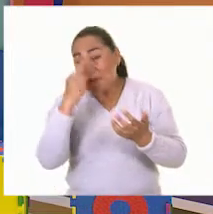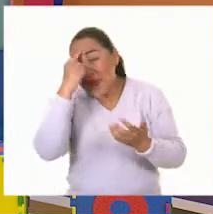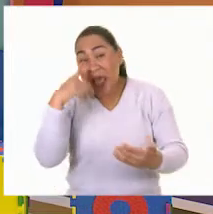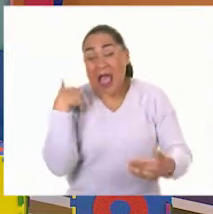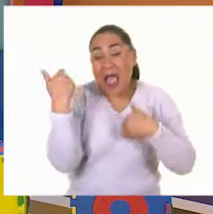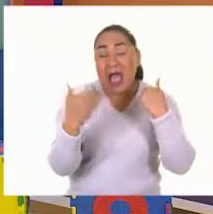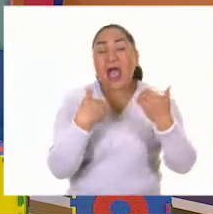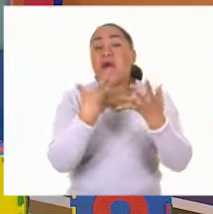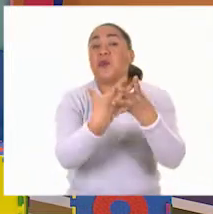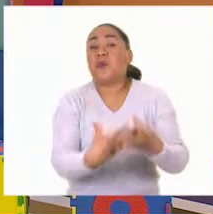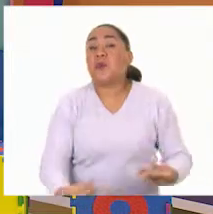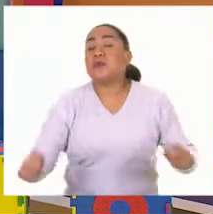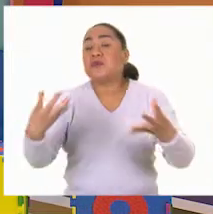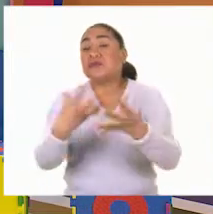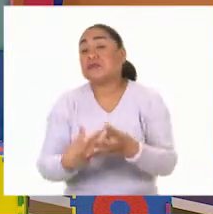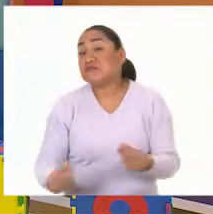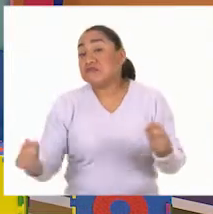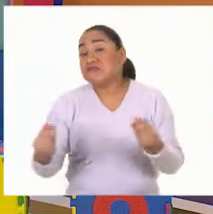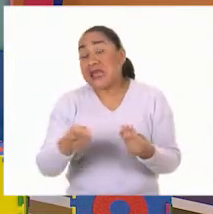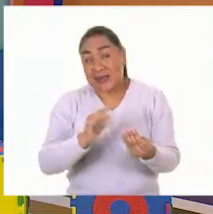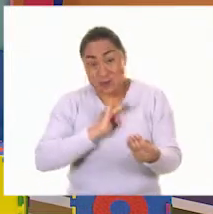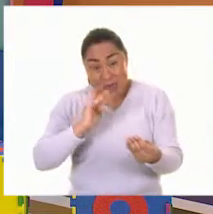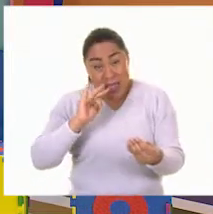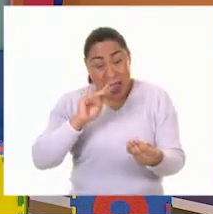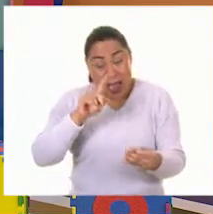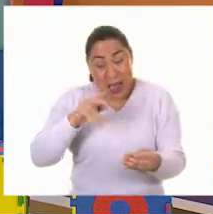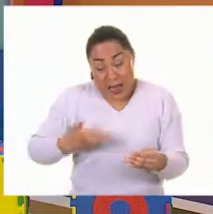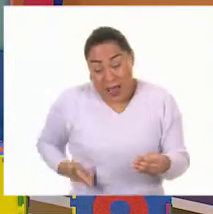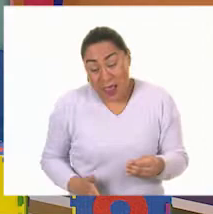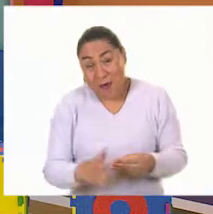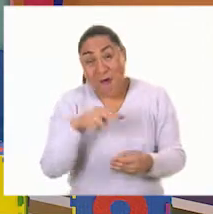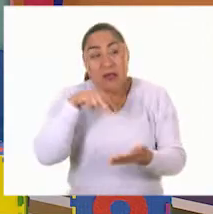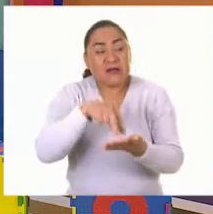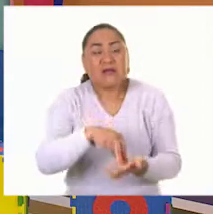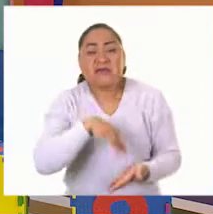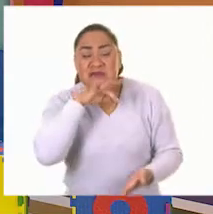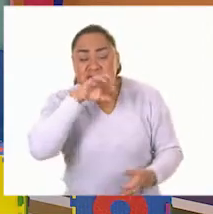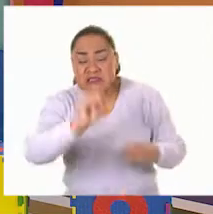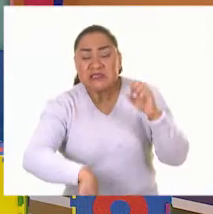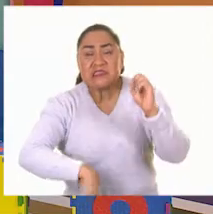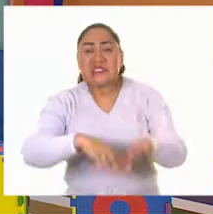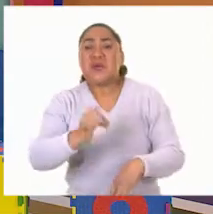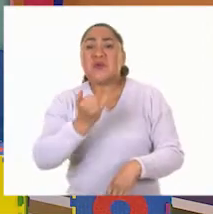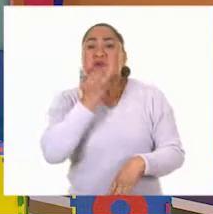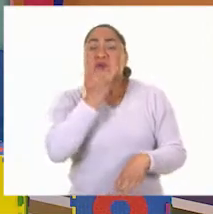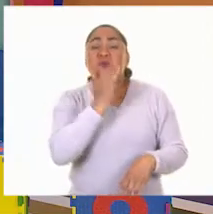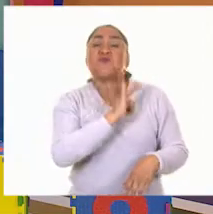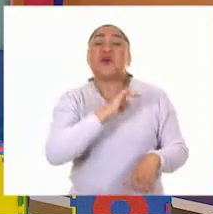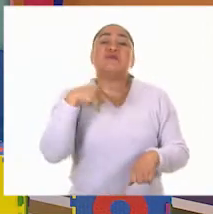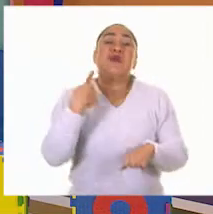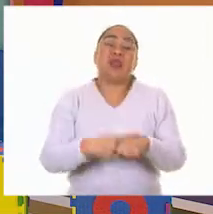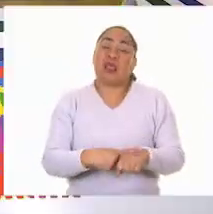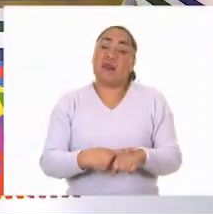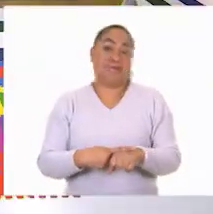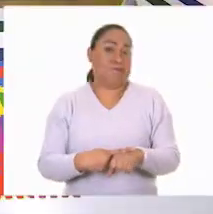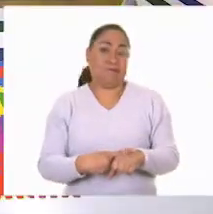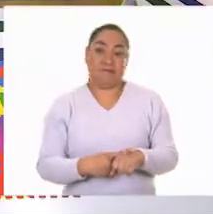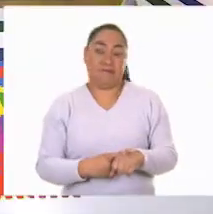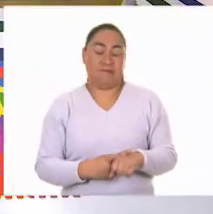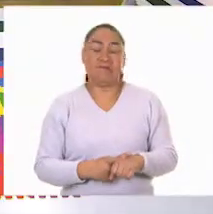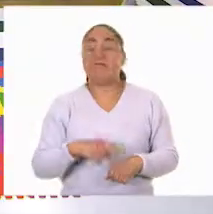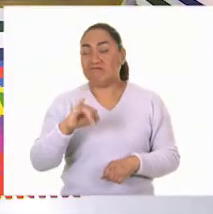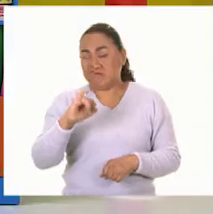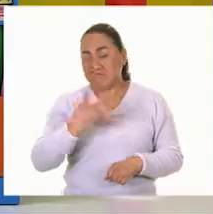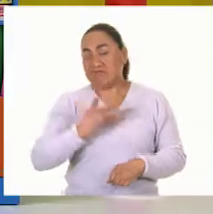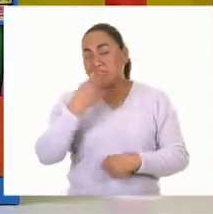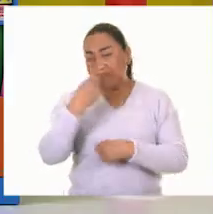divertirnos. Es decir, ustedes no se pueden meter a un río donde haya mucha basura porque se pueden enfermar. Sí, es muy